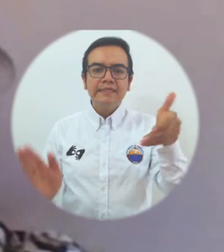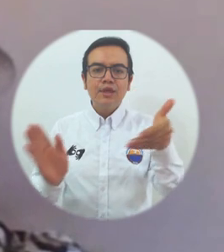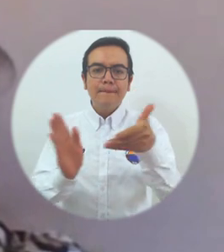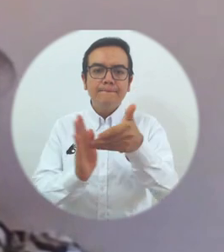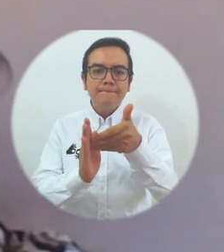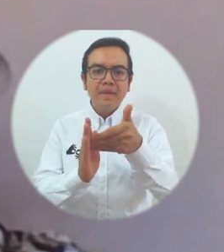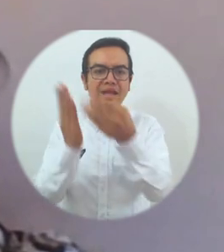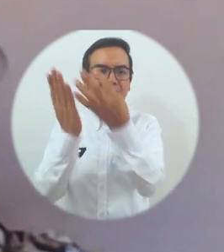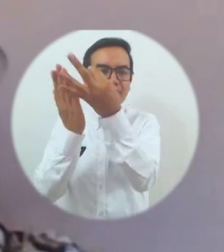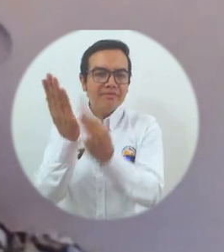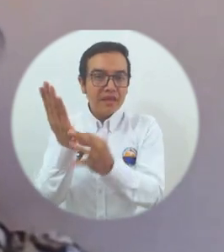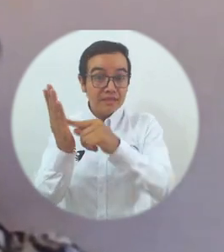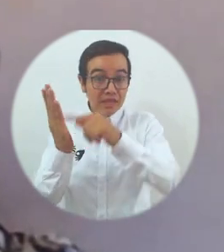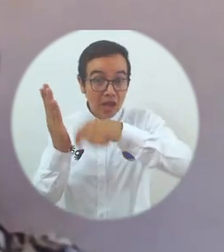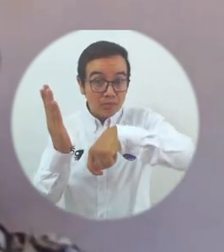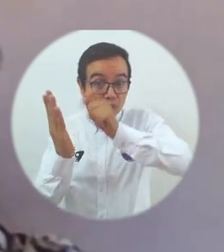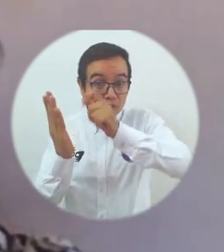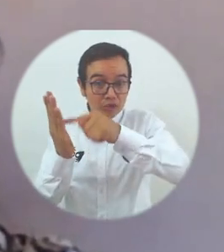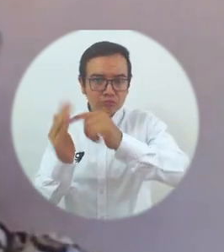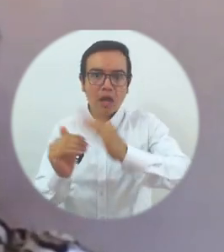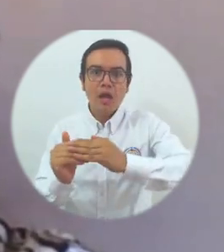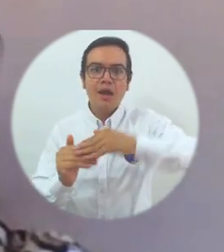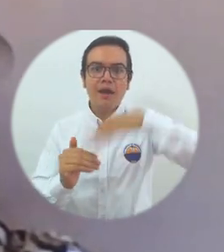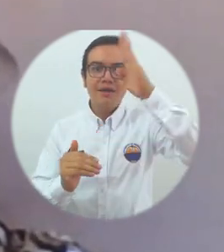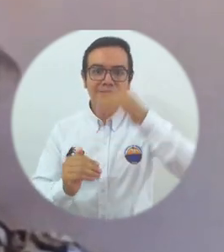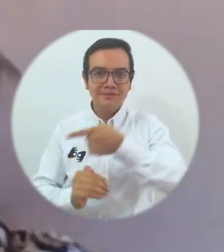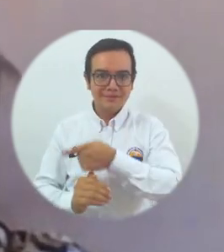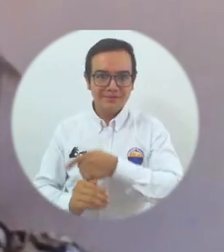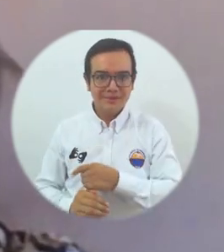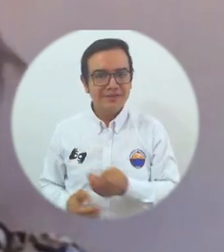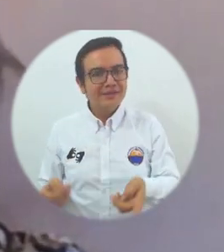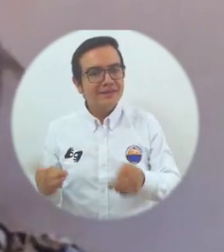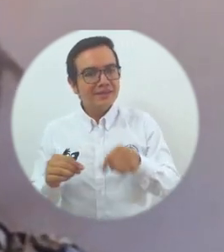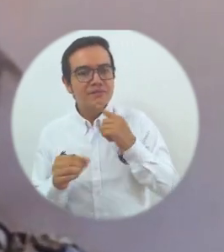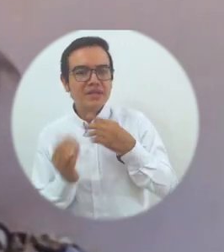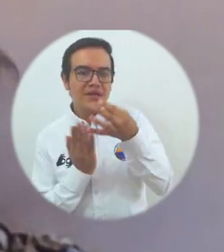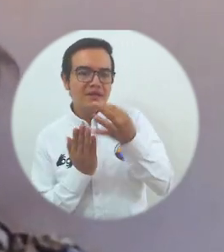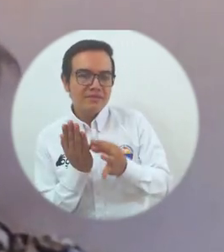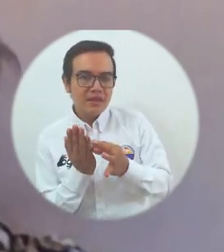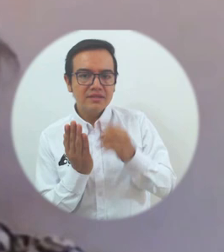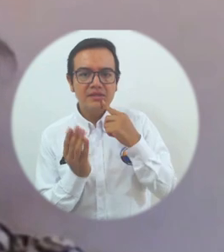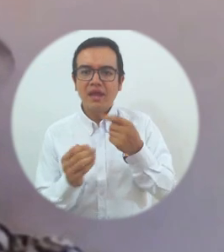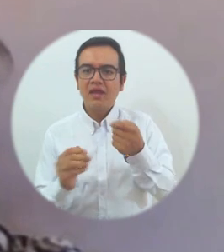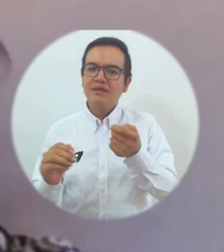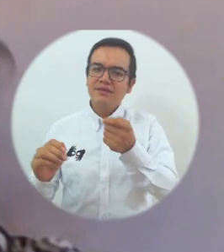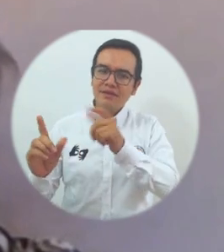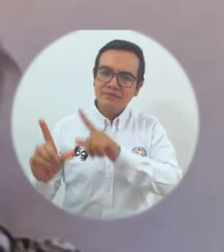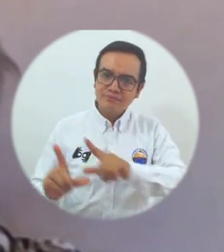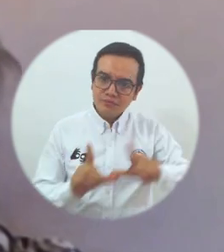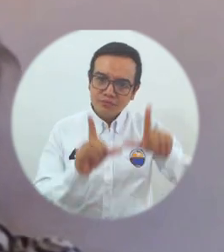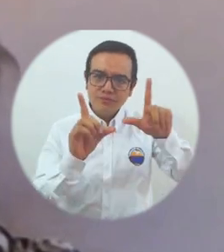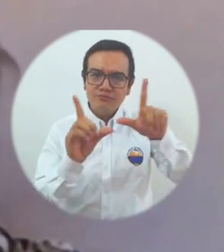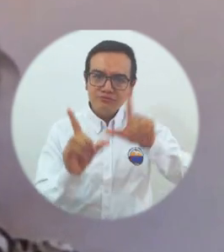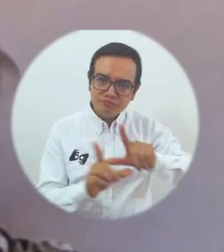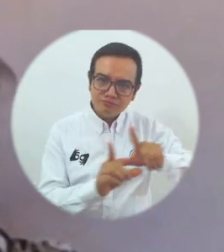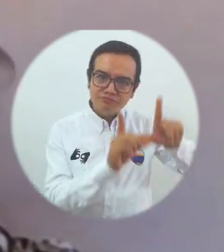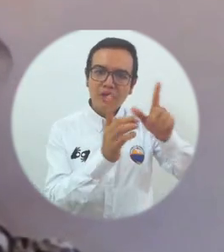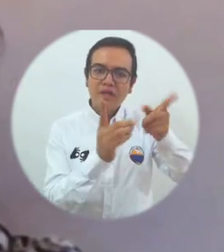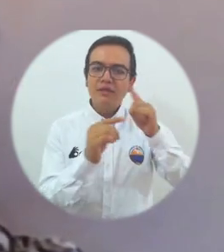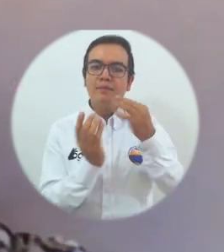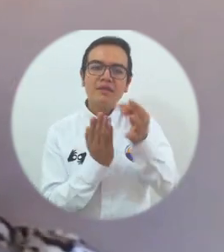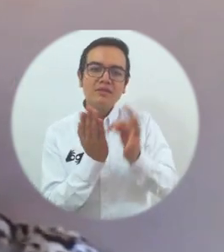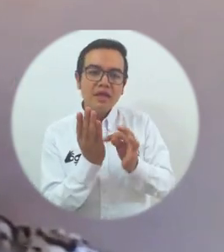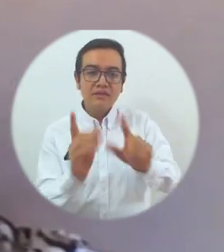En este momento tenemos más de 6.000 tesis aprobadas y subidas en el repositorio, tesis de pregrado, tesis de